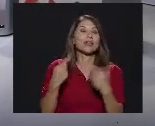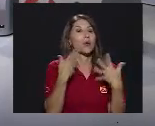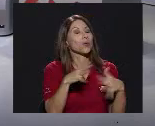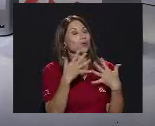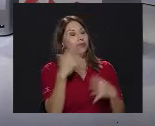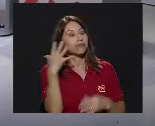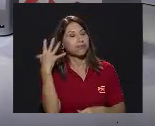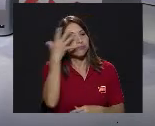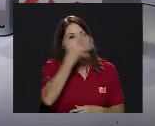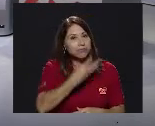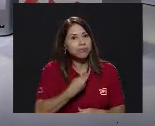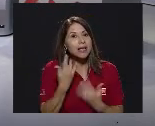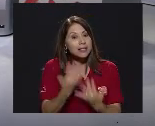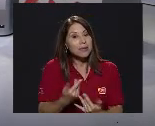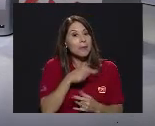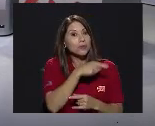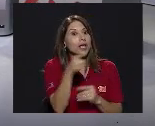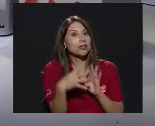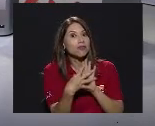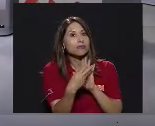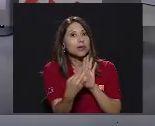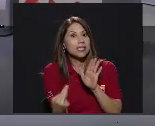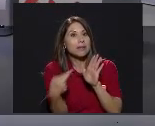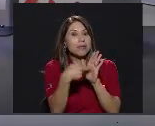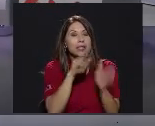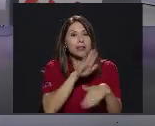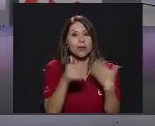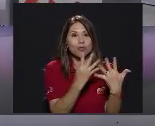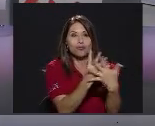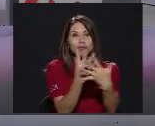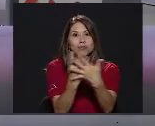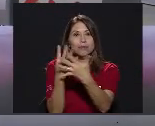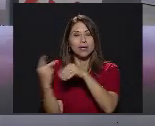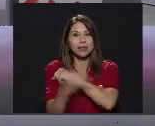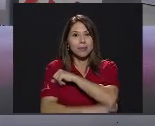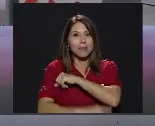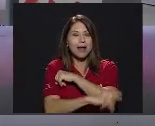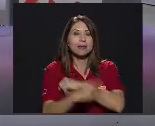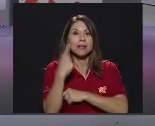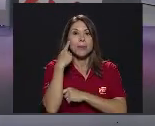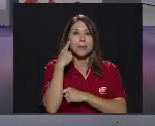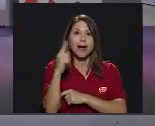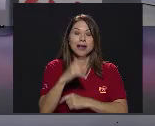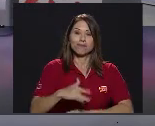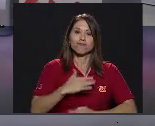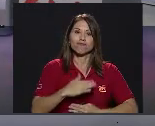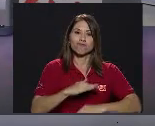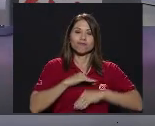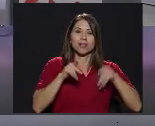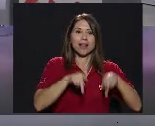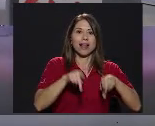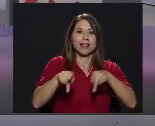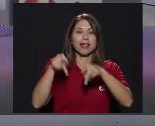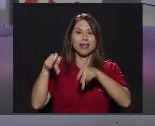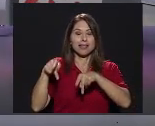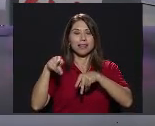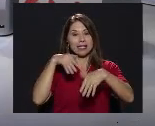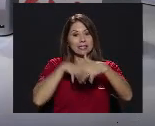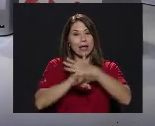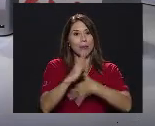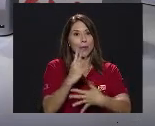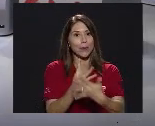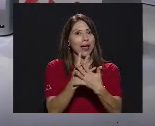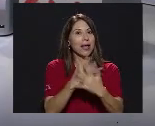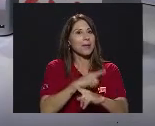hermoso Y esperamos Que esto se replique En todos los centros Penitenciarios Del país Para bienestar De la gente Que está Friada de libertad